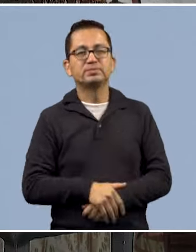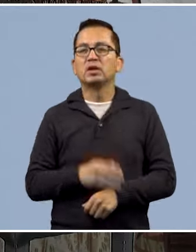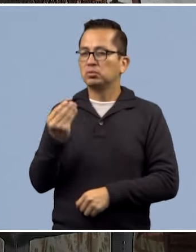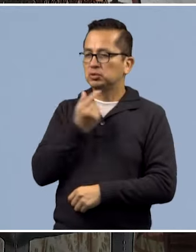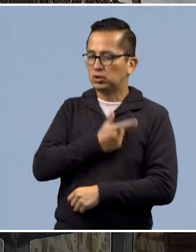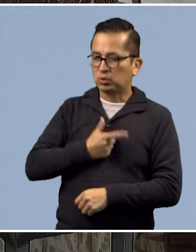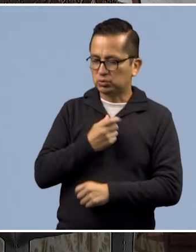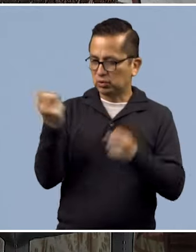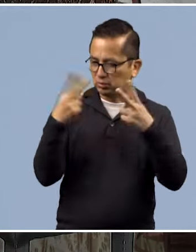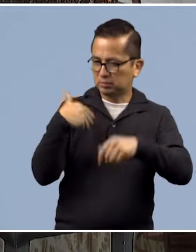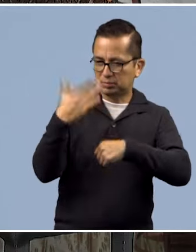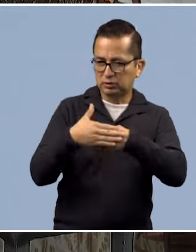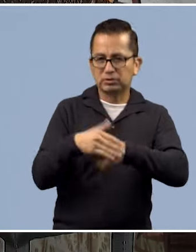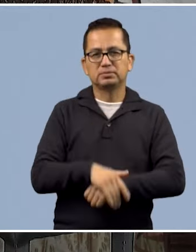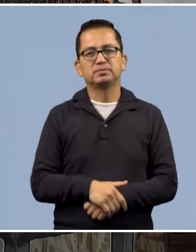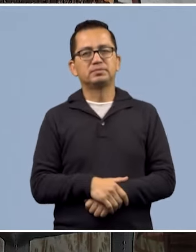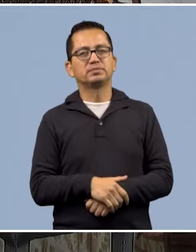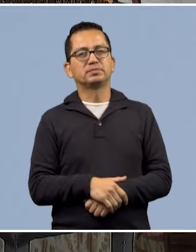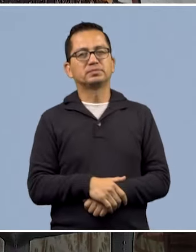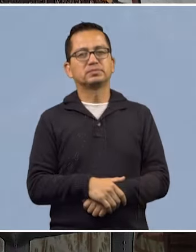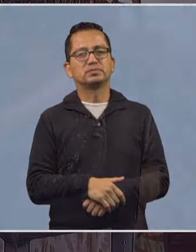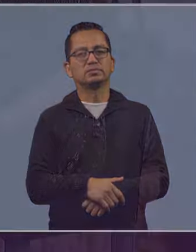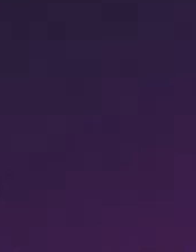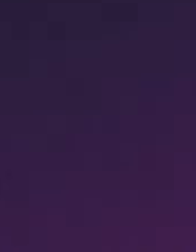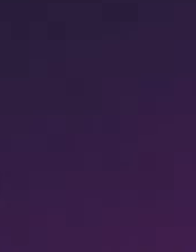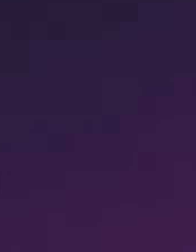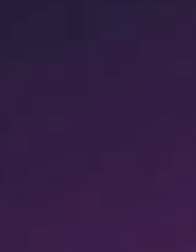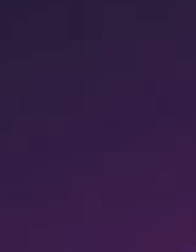gusto, Viri. Hasta pronto. Hasta la próxima. ¡Gracias!